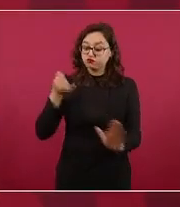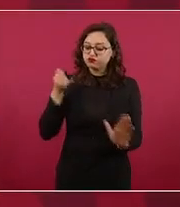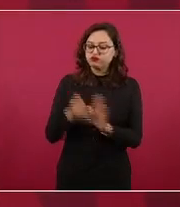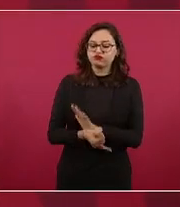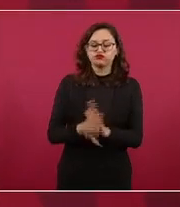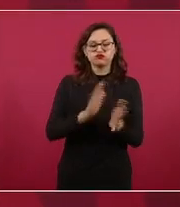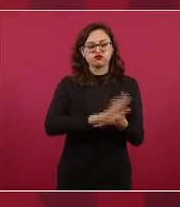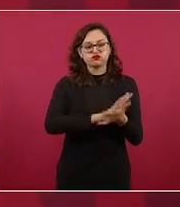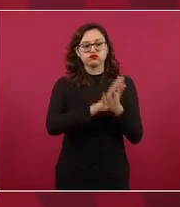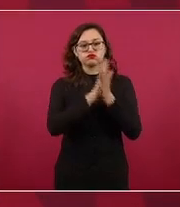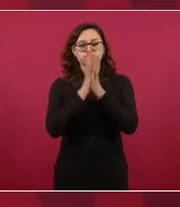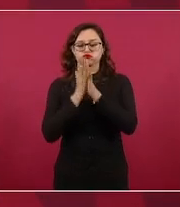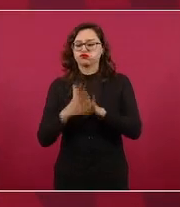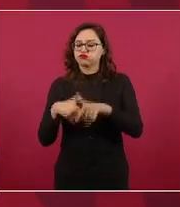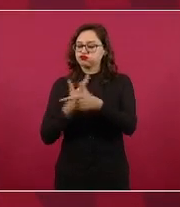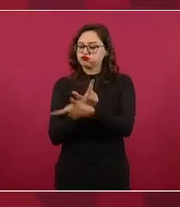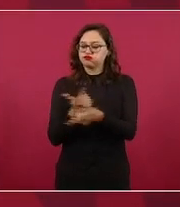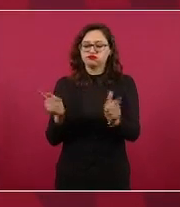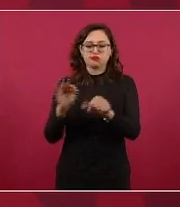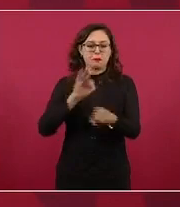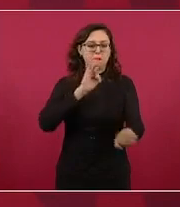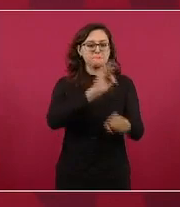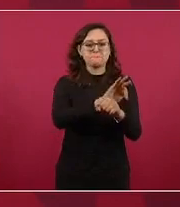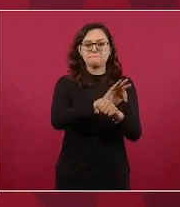garantizando las libertades